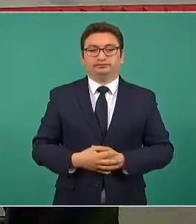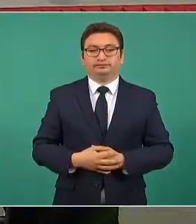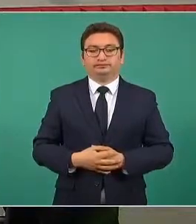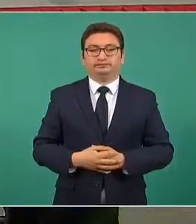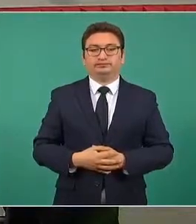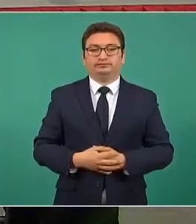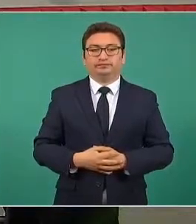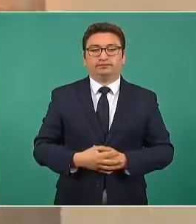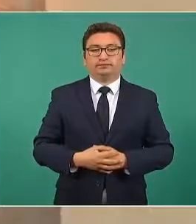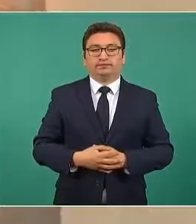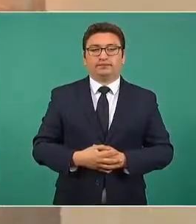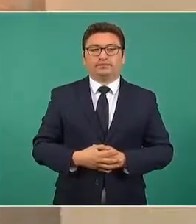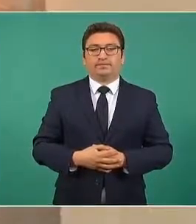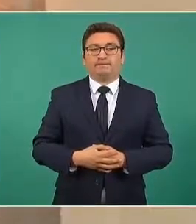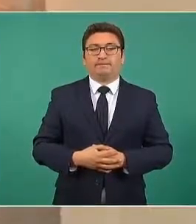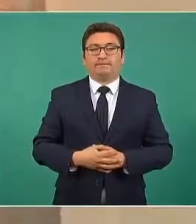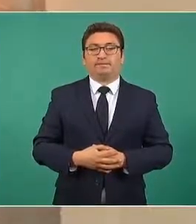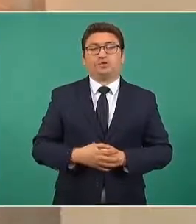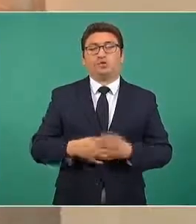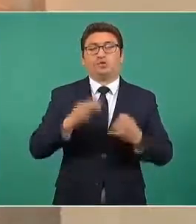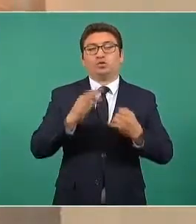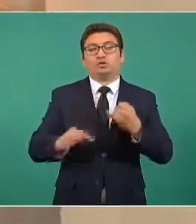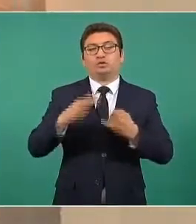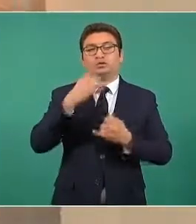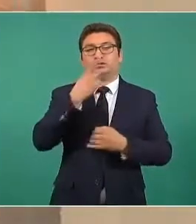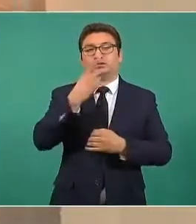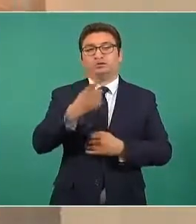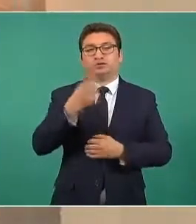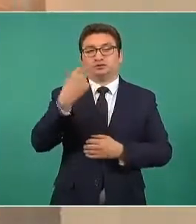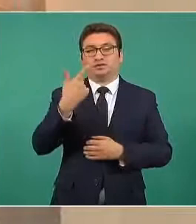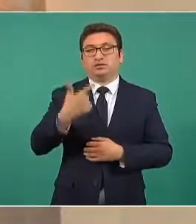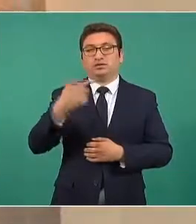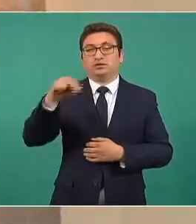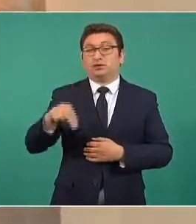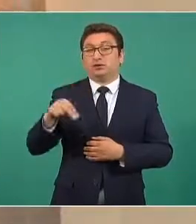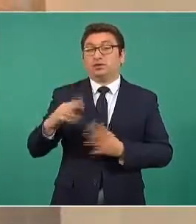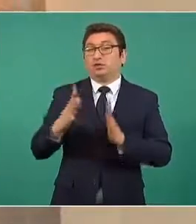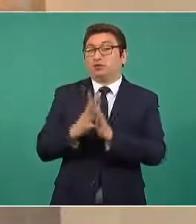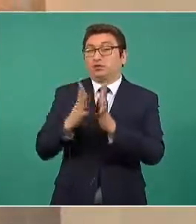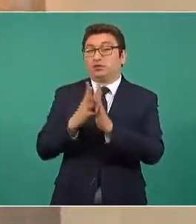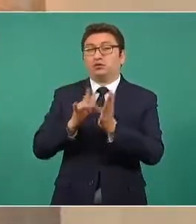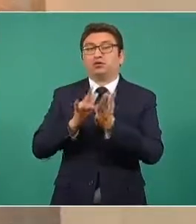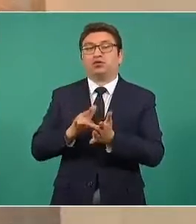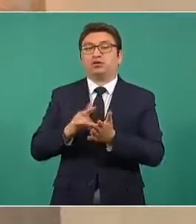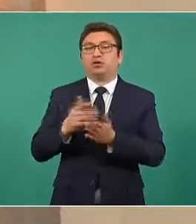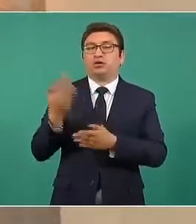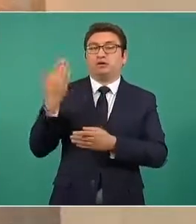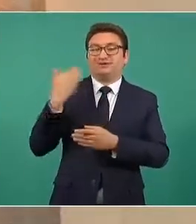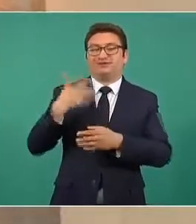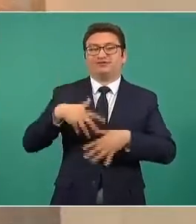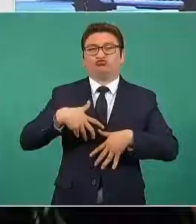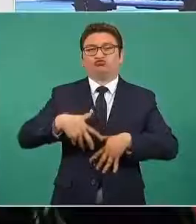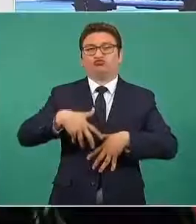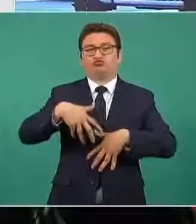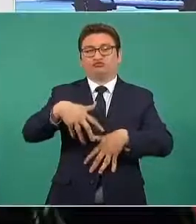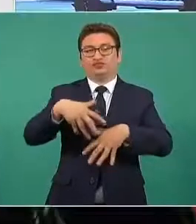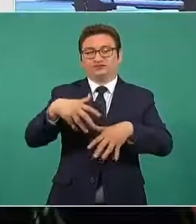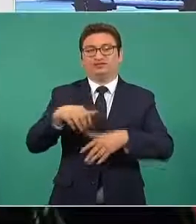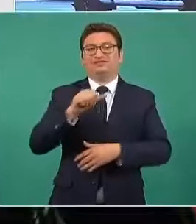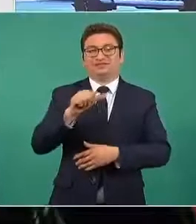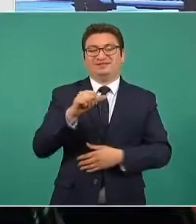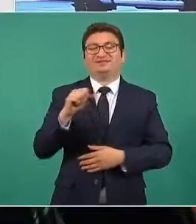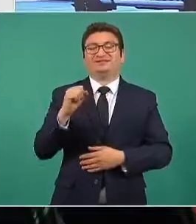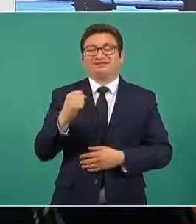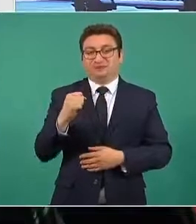Y para finalizar solamente quiero mencionar la participación de la Guardia Nacional en el pasado desfile militar del 16 de